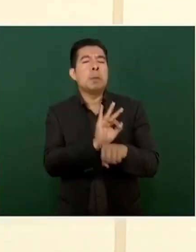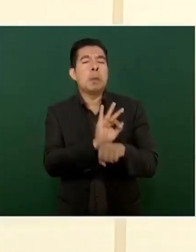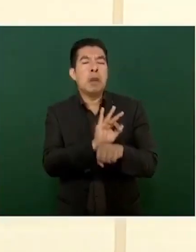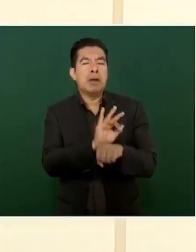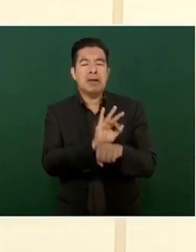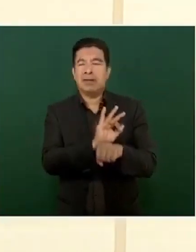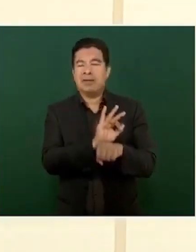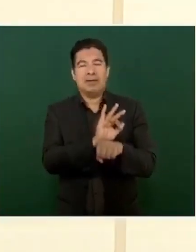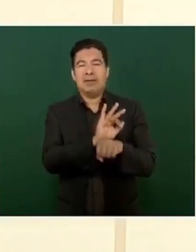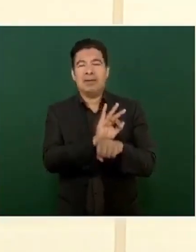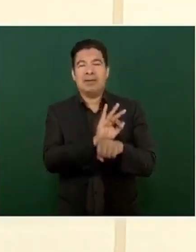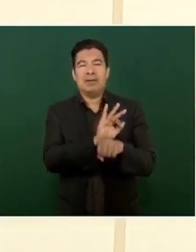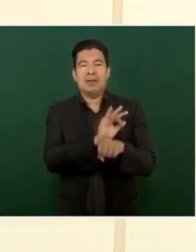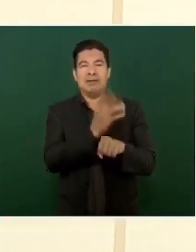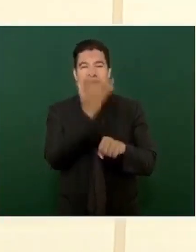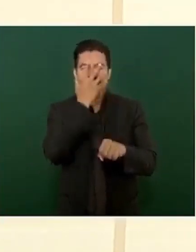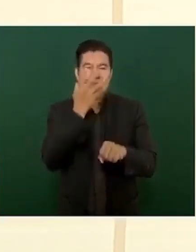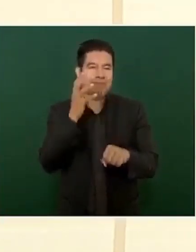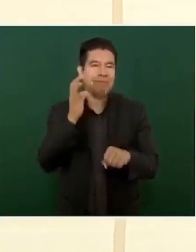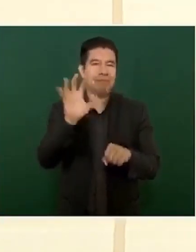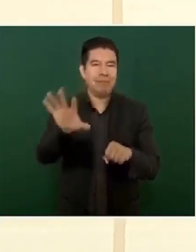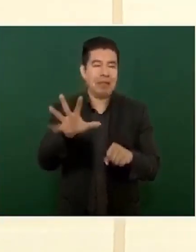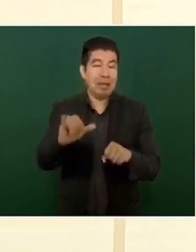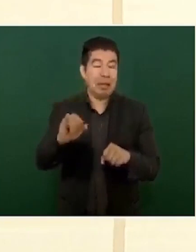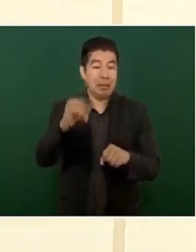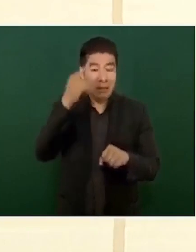El gobierno Mundial